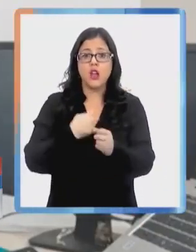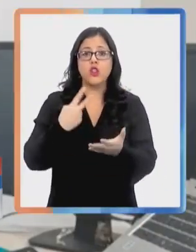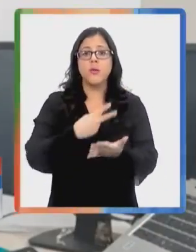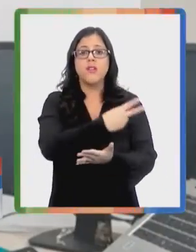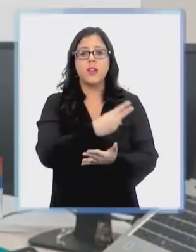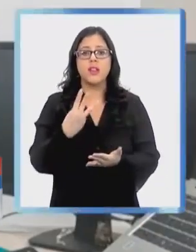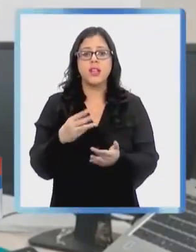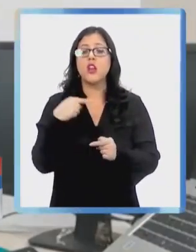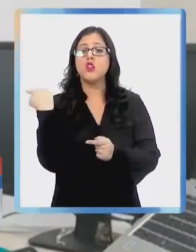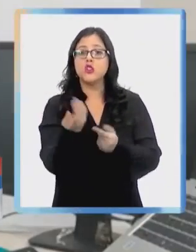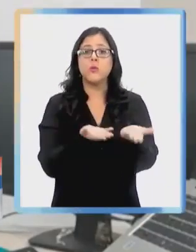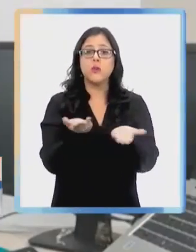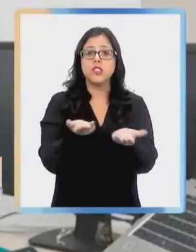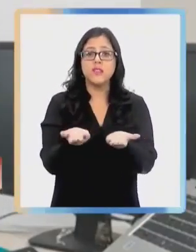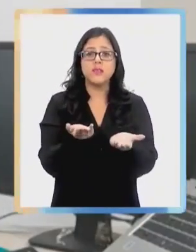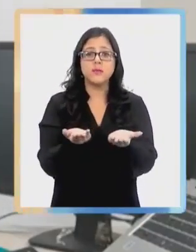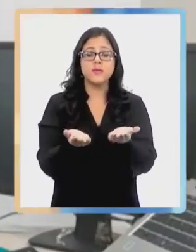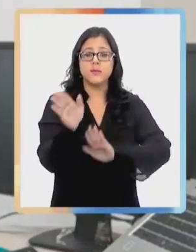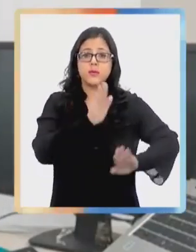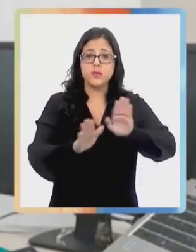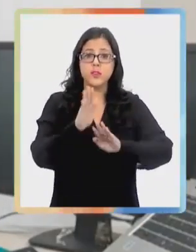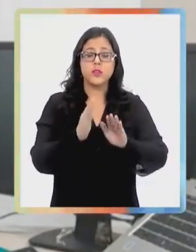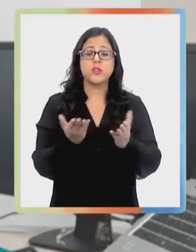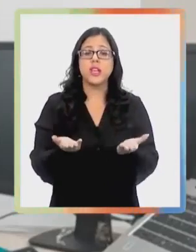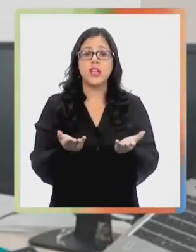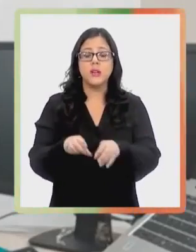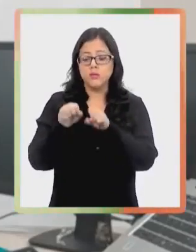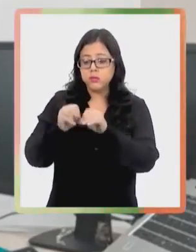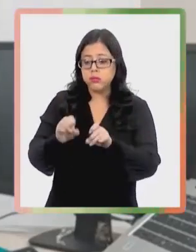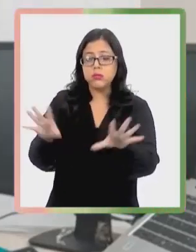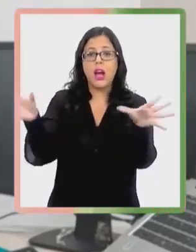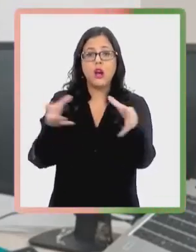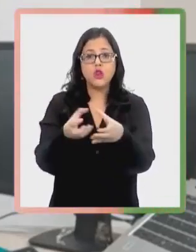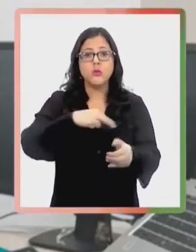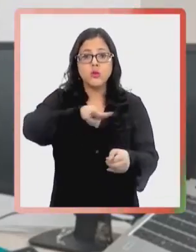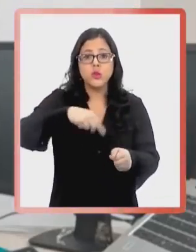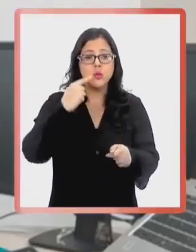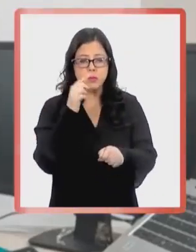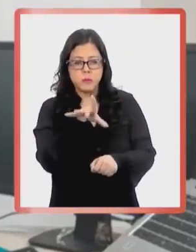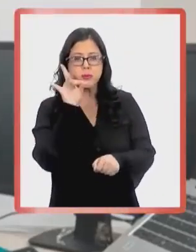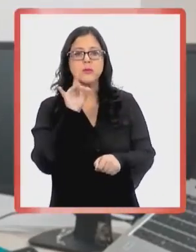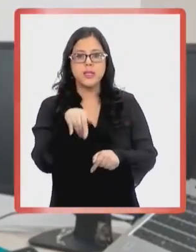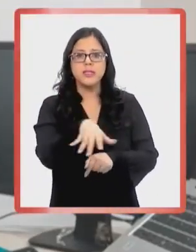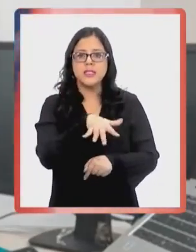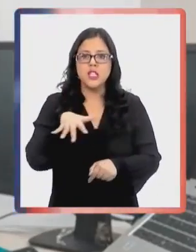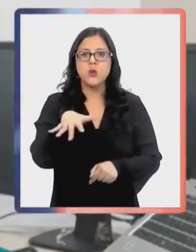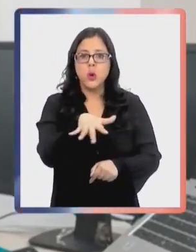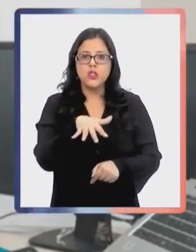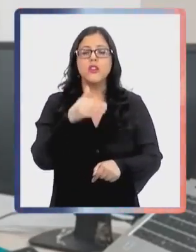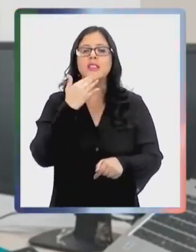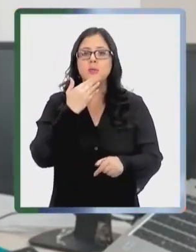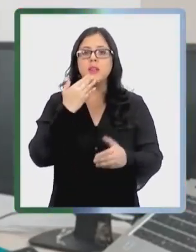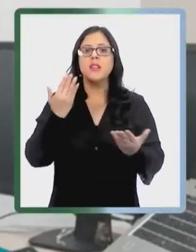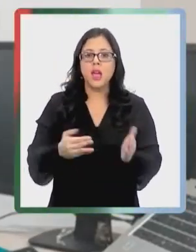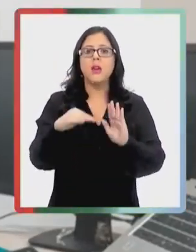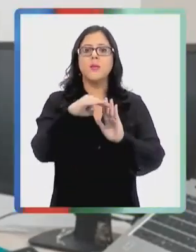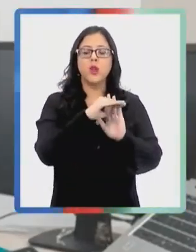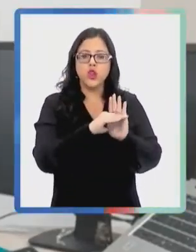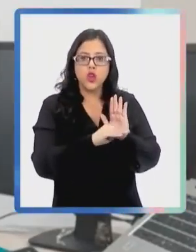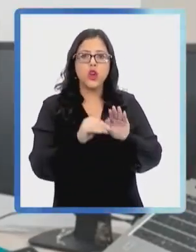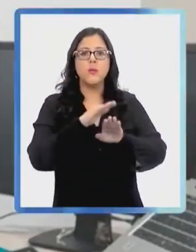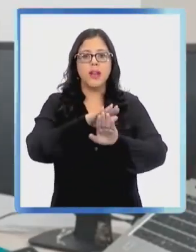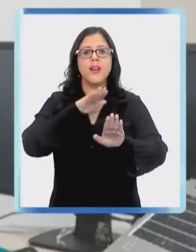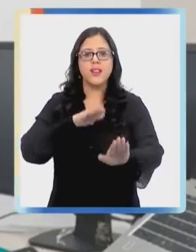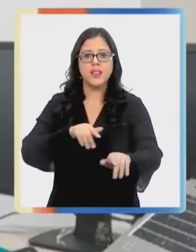Servicio de Protección Especializada hemos capacitado a nuestros equipos para detectar estas situaciones y hemos desarrollado protocolos para prevenir estos